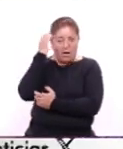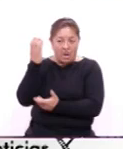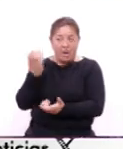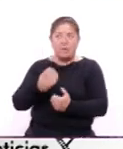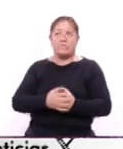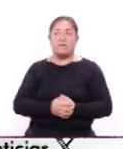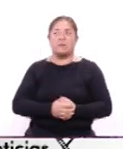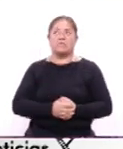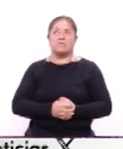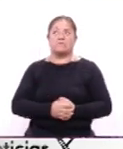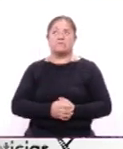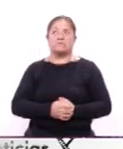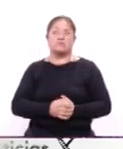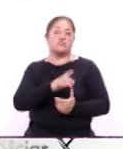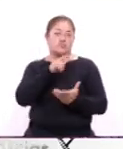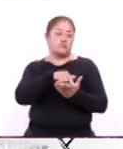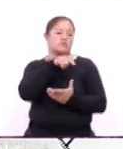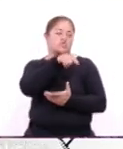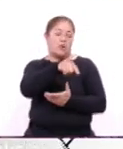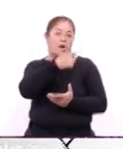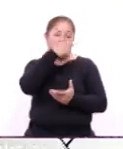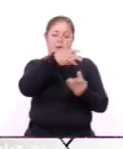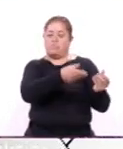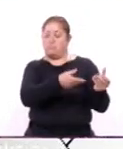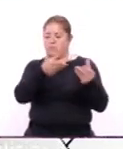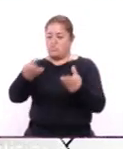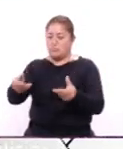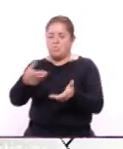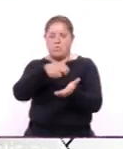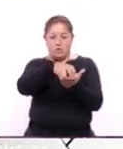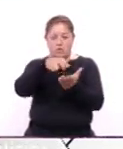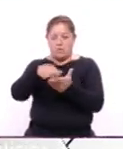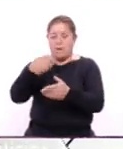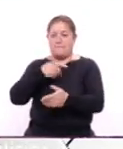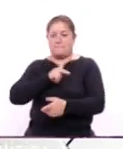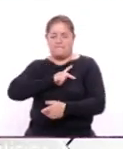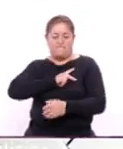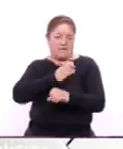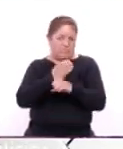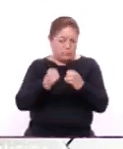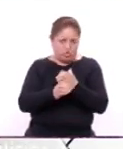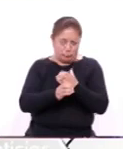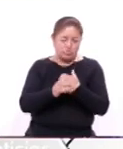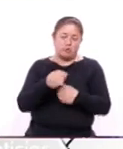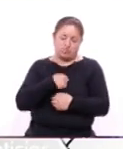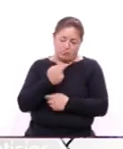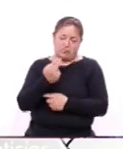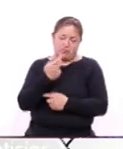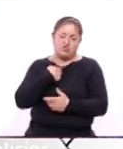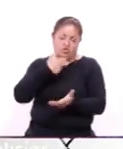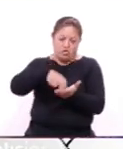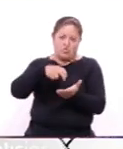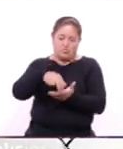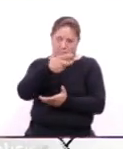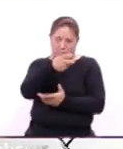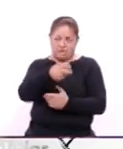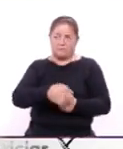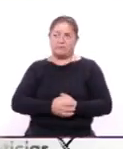o sea, un lugar de donde acomodar mis cosas. Y eso es lo que lo necesito,